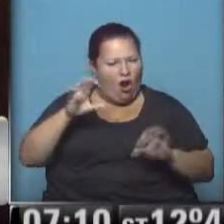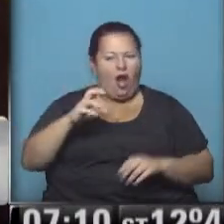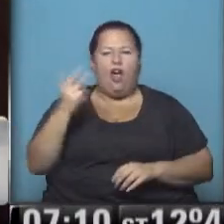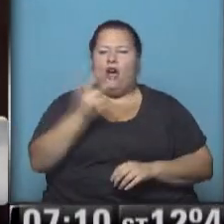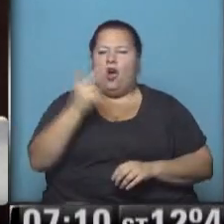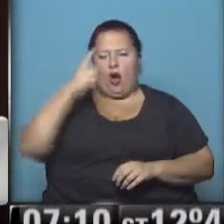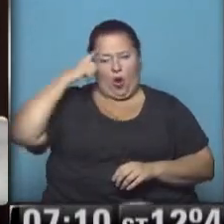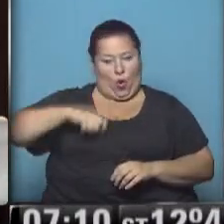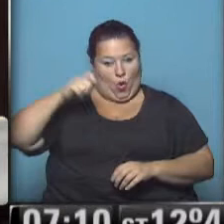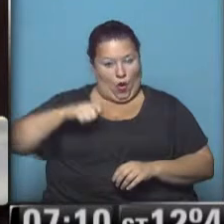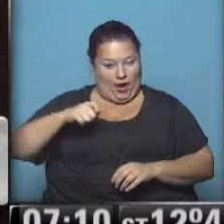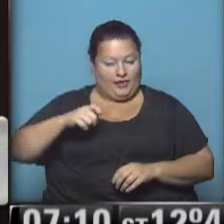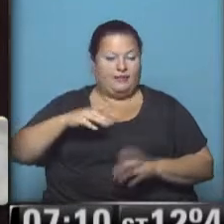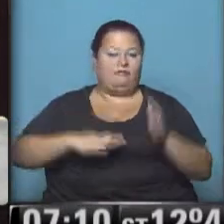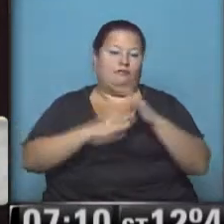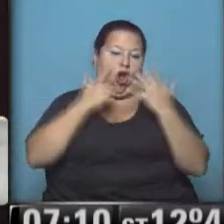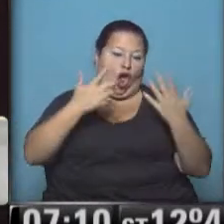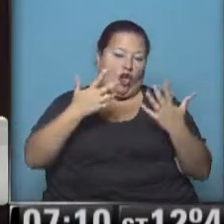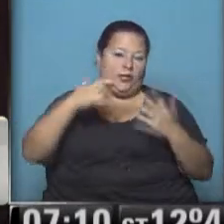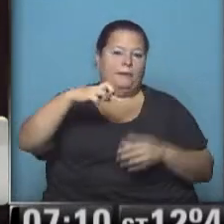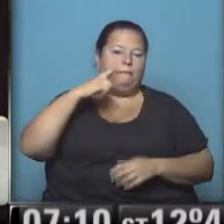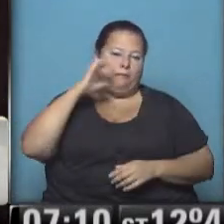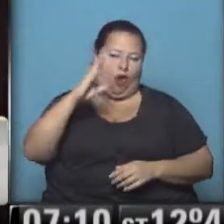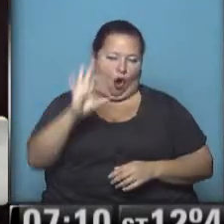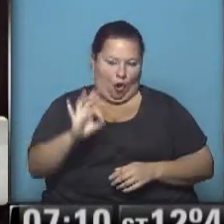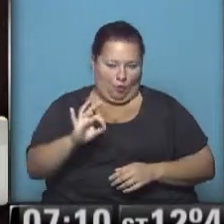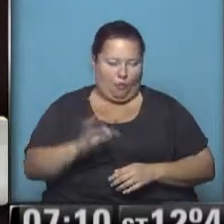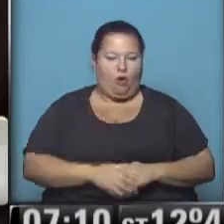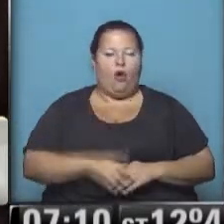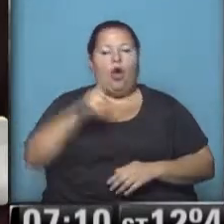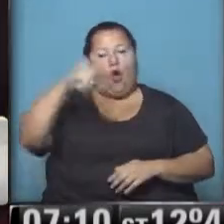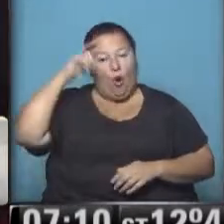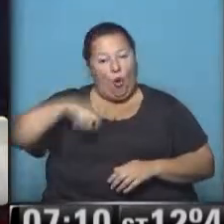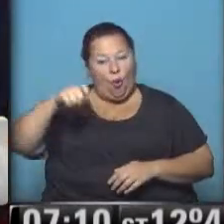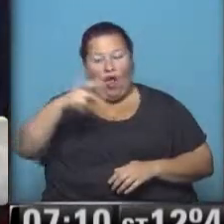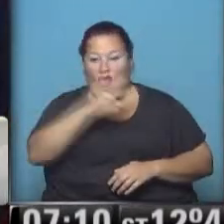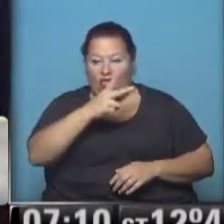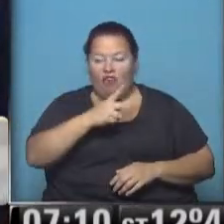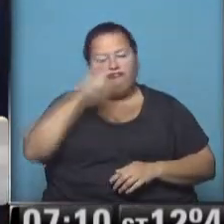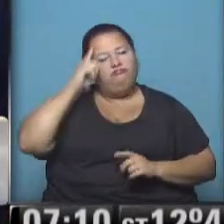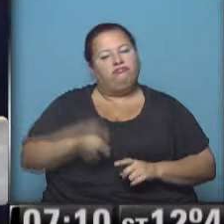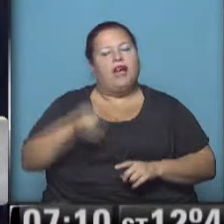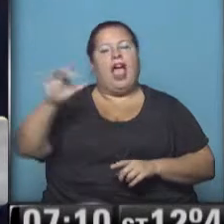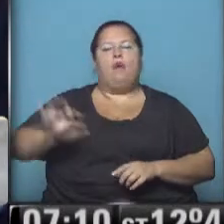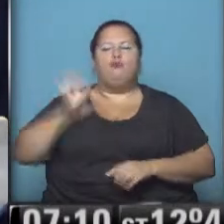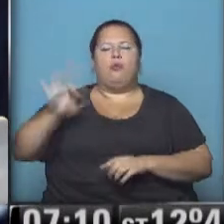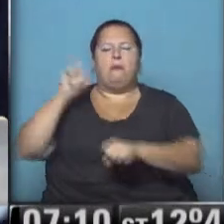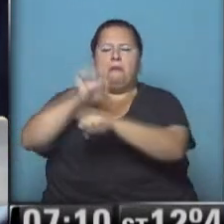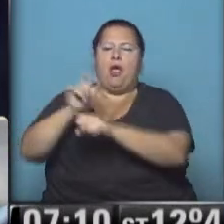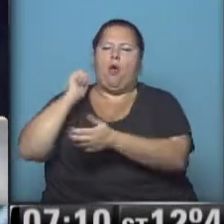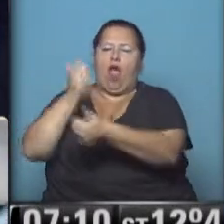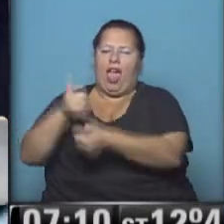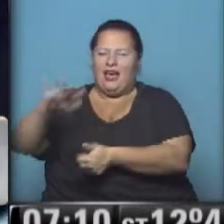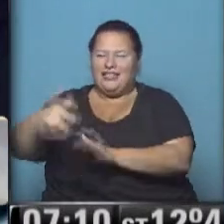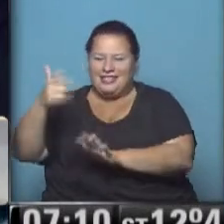los jueces encabezados, el nombre más conocido sea el de Pionbo, aquellos jueces que han decidido bajar una condena a un violador de una